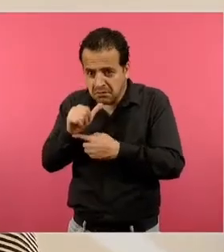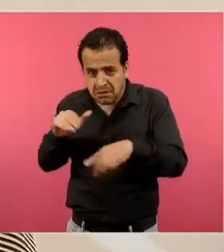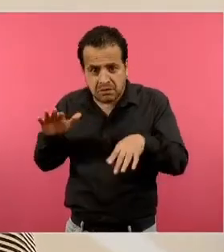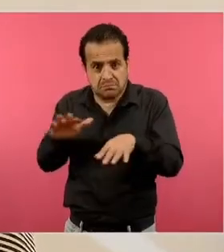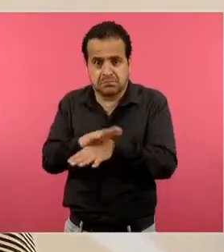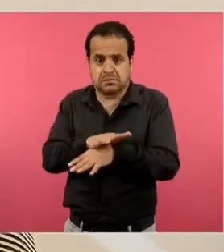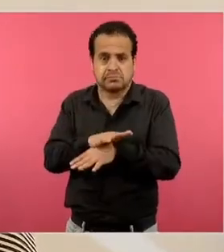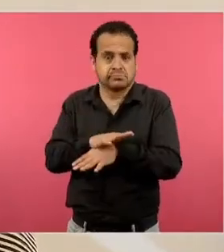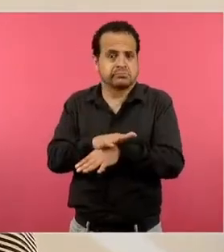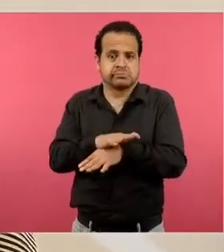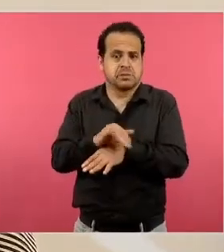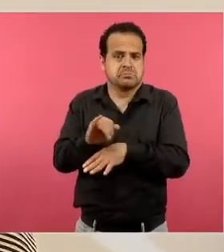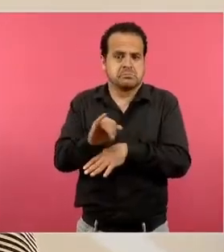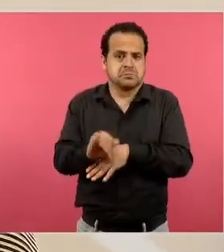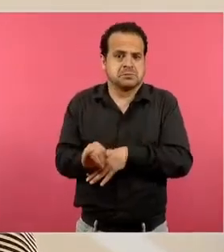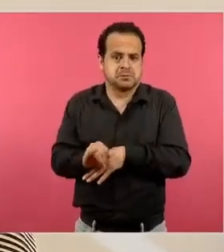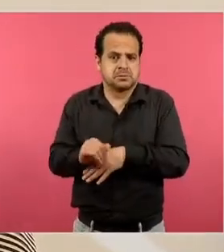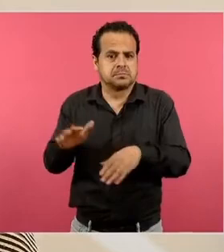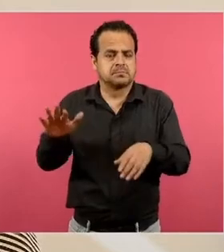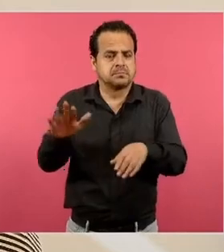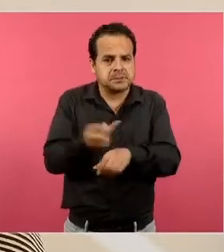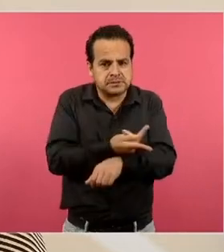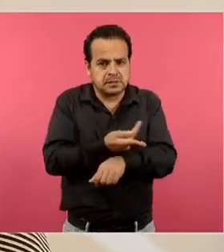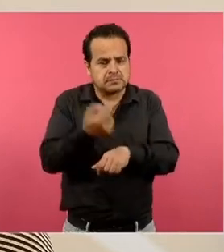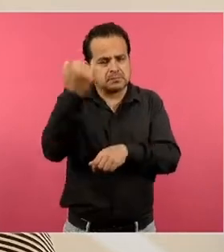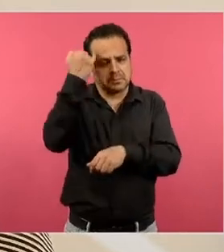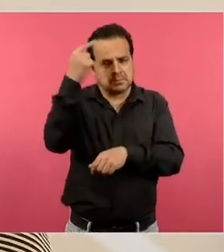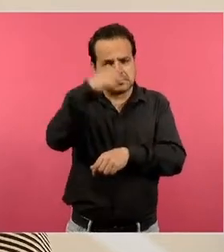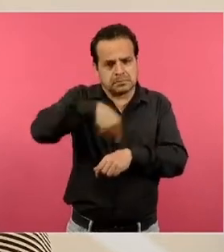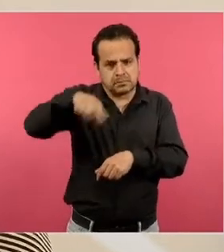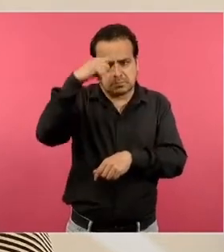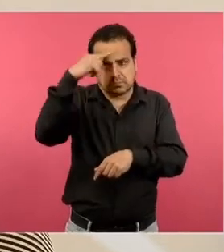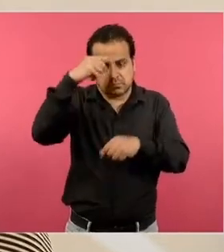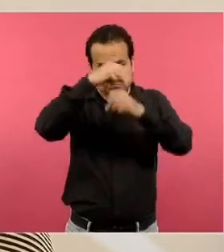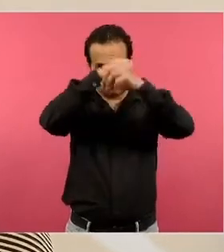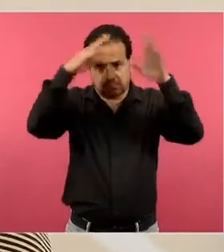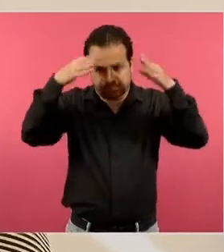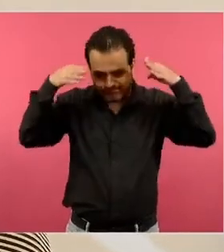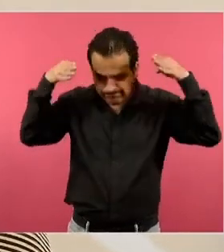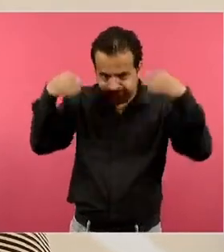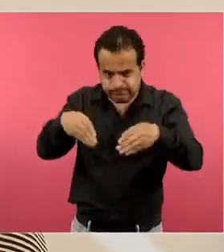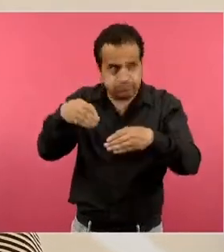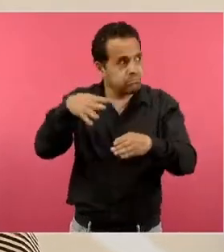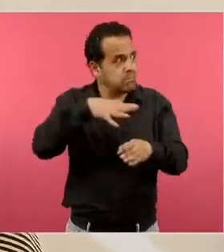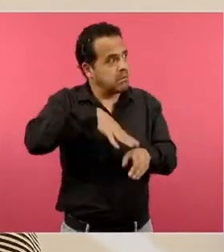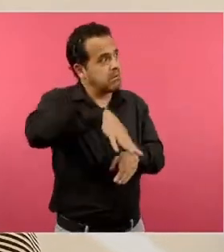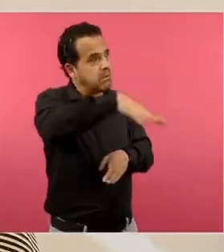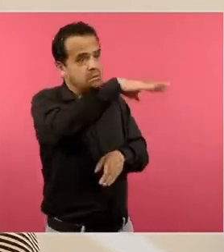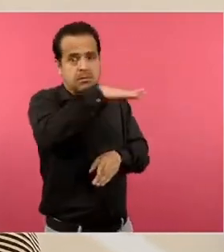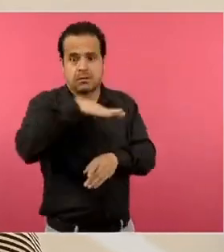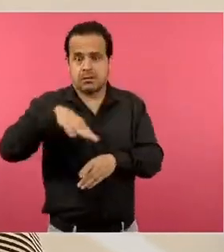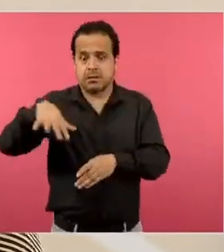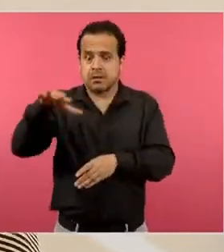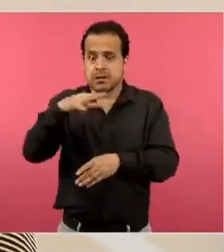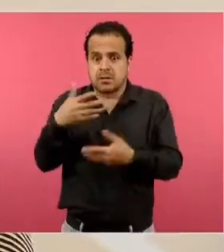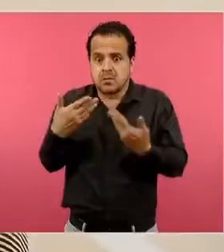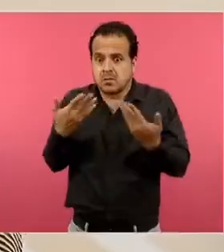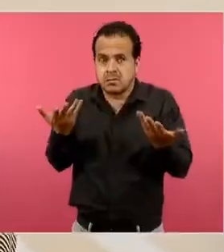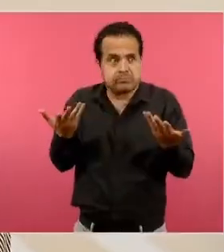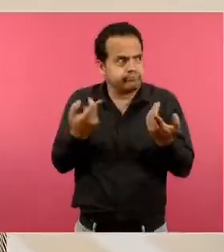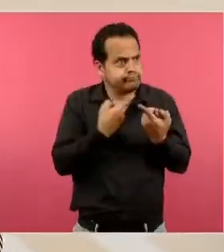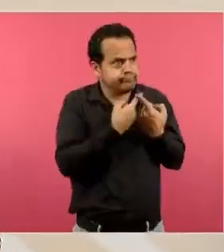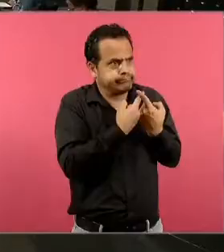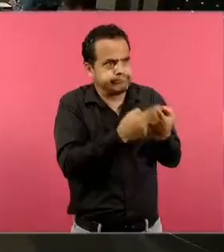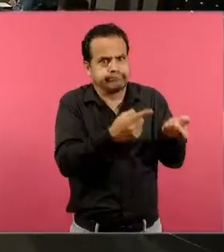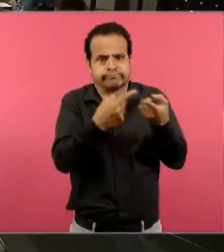imaginario también, una especie como de distorsión, porque si yo pongo que esto es un mismo contenido, digo, es un contenido nacional porque es